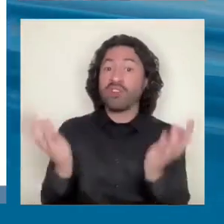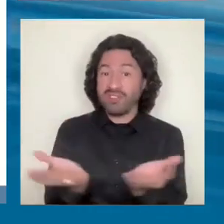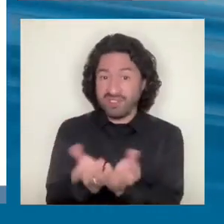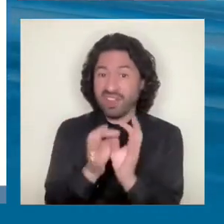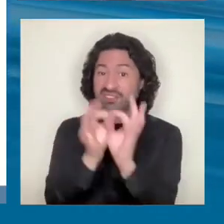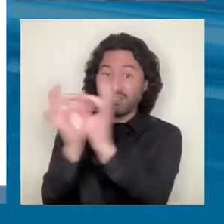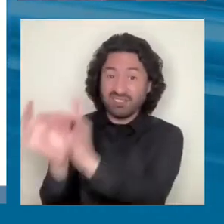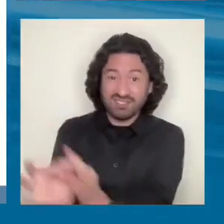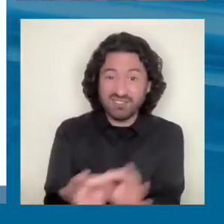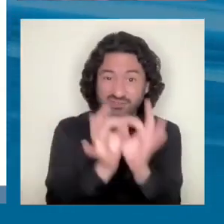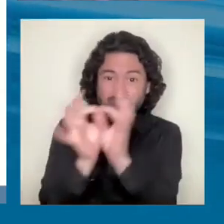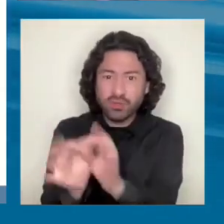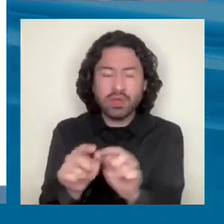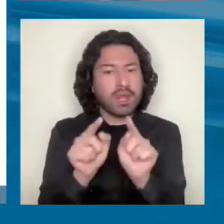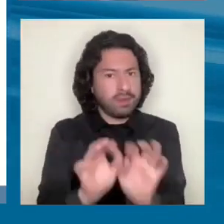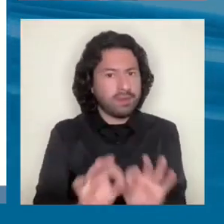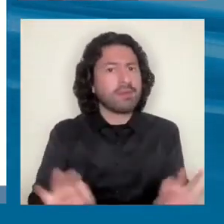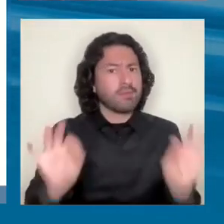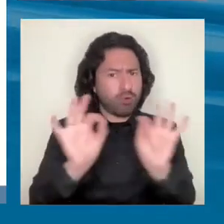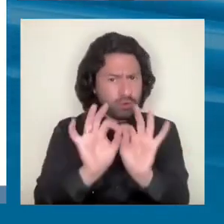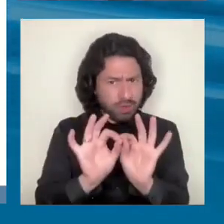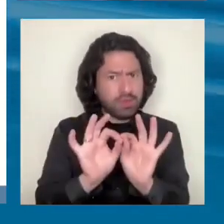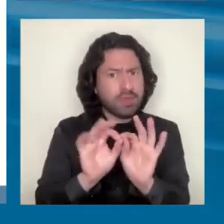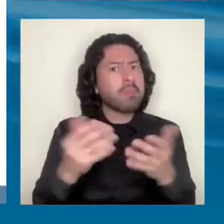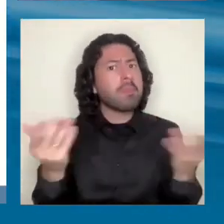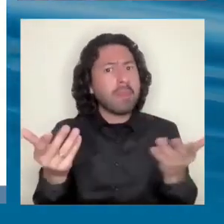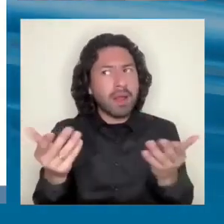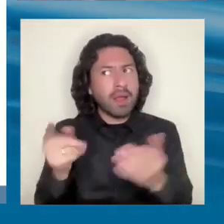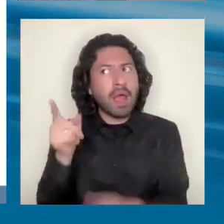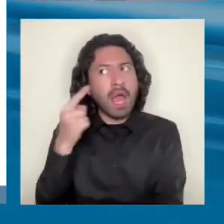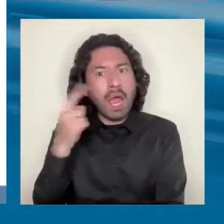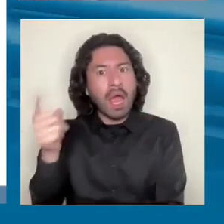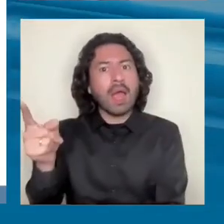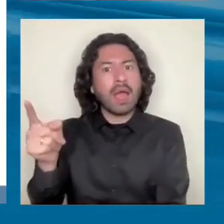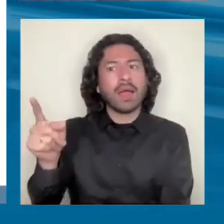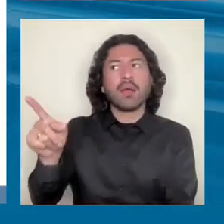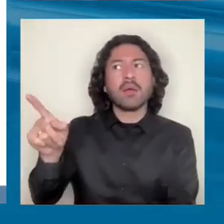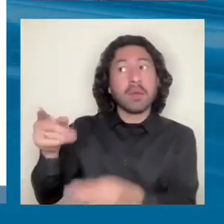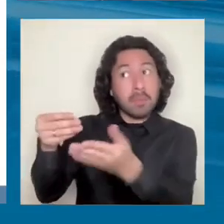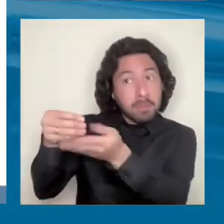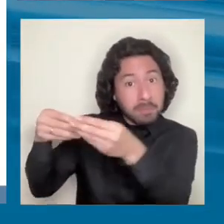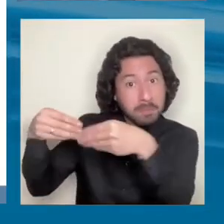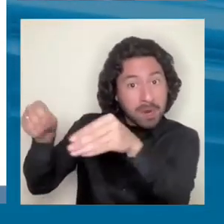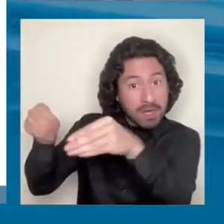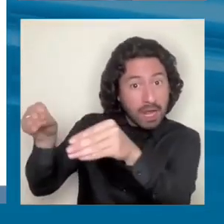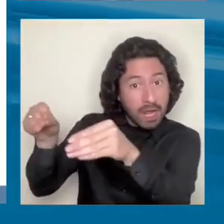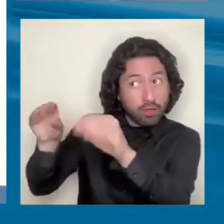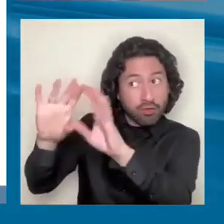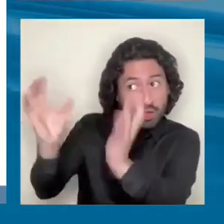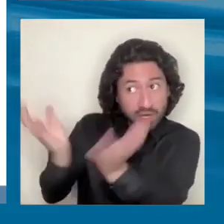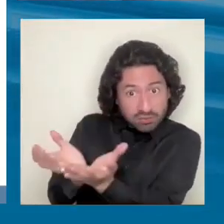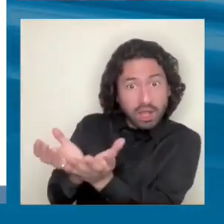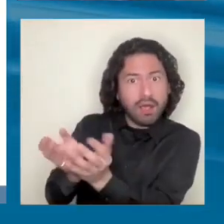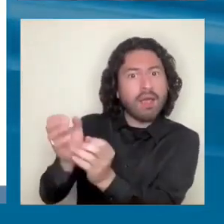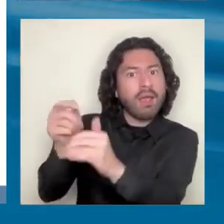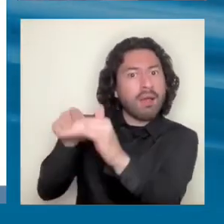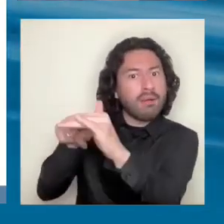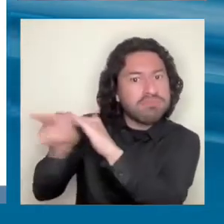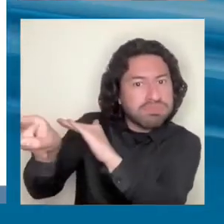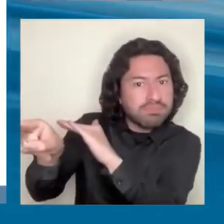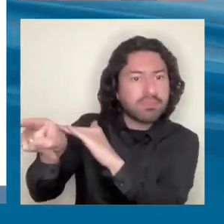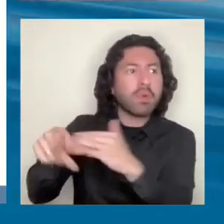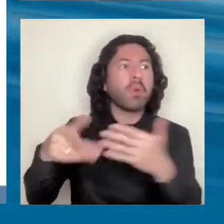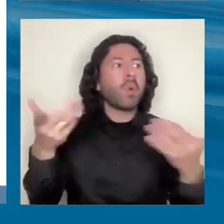criterio tanto para poder penetrar mercados internacionales como para poder competir con las importaciones competitivas en un ambiente más